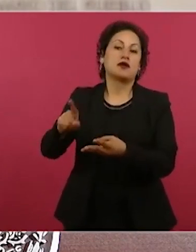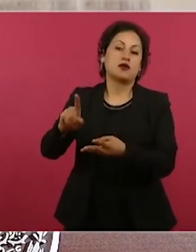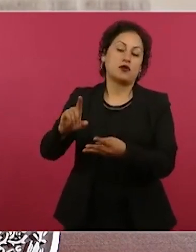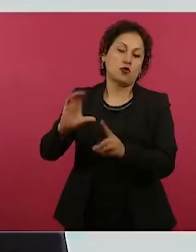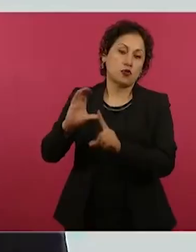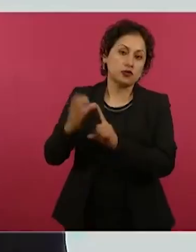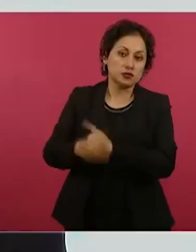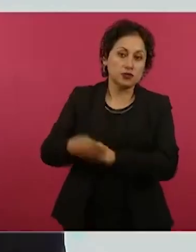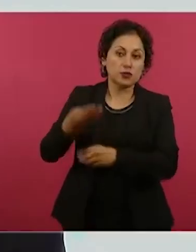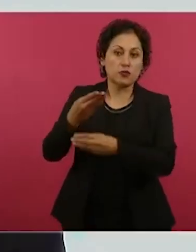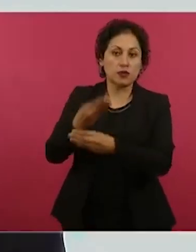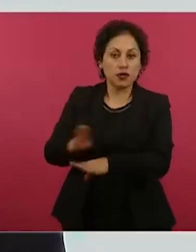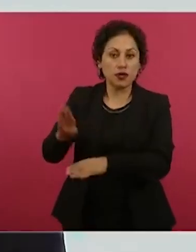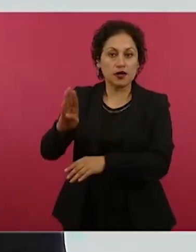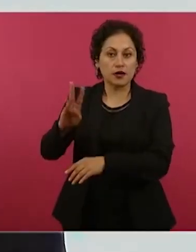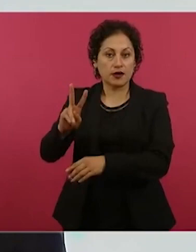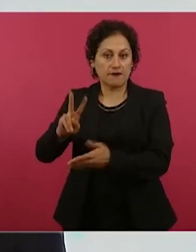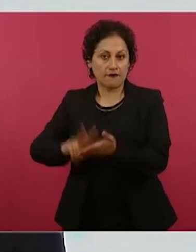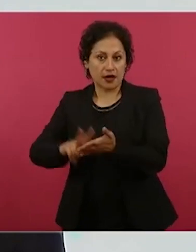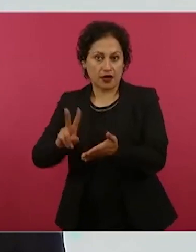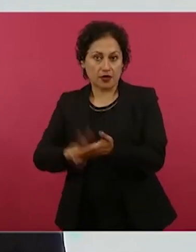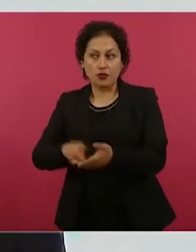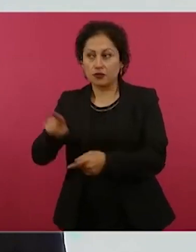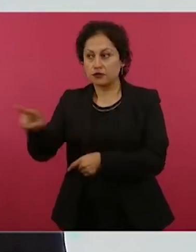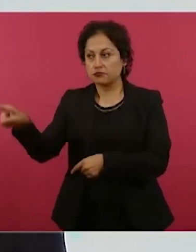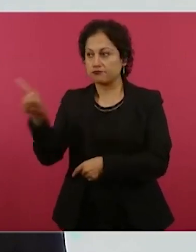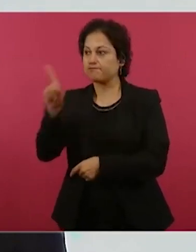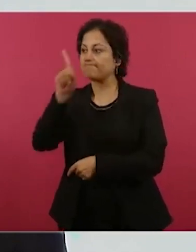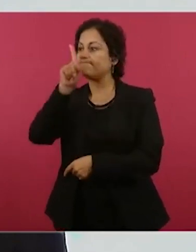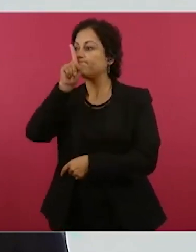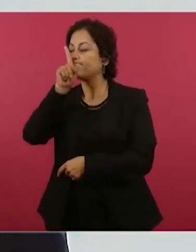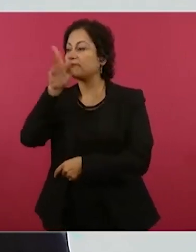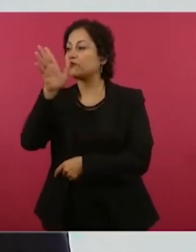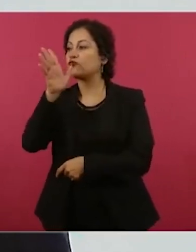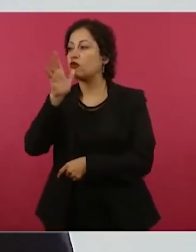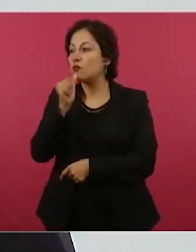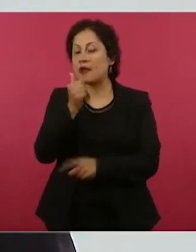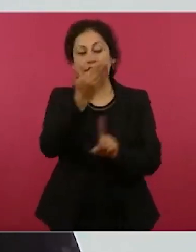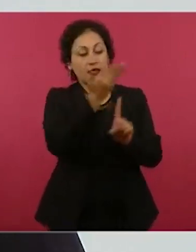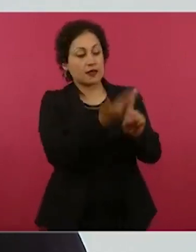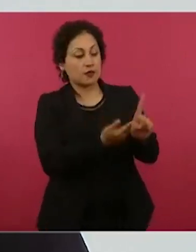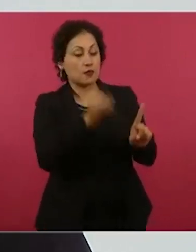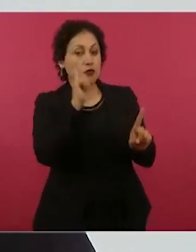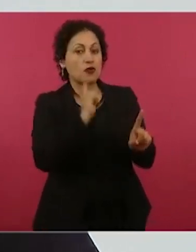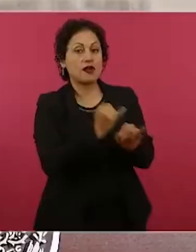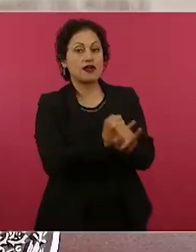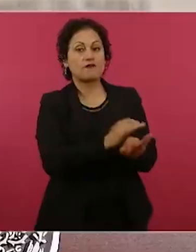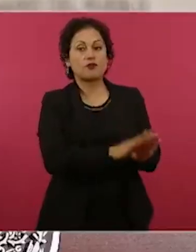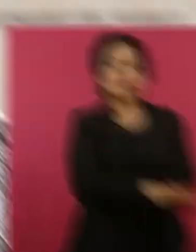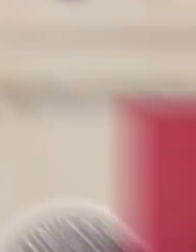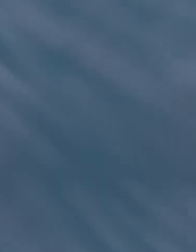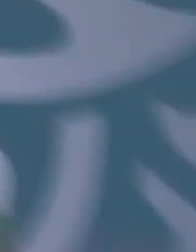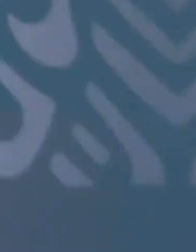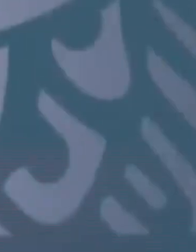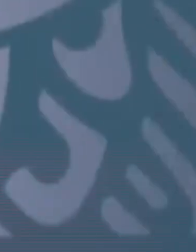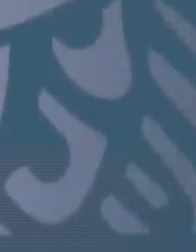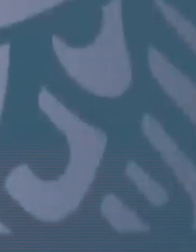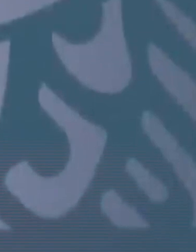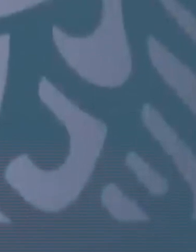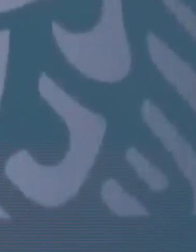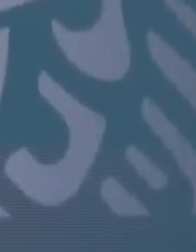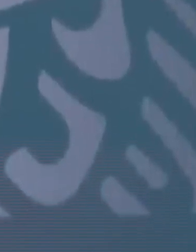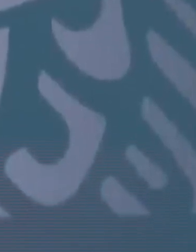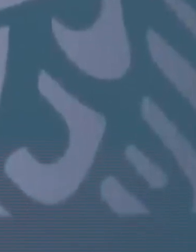abstenerse de proporcionar información sobre la situación financiera, fiscal, bancaria y empresarial. La